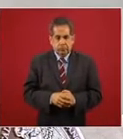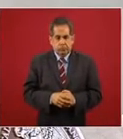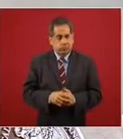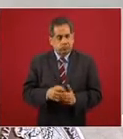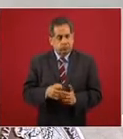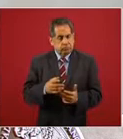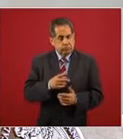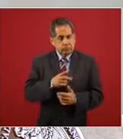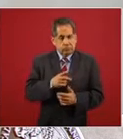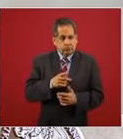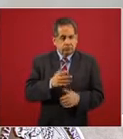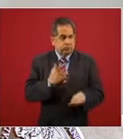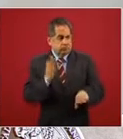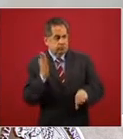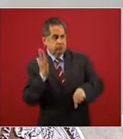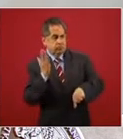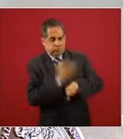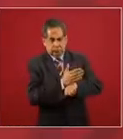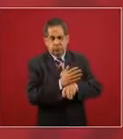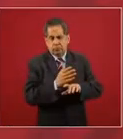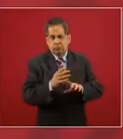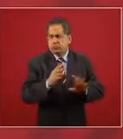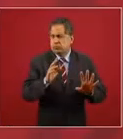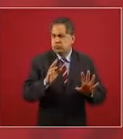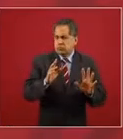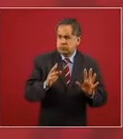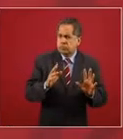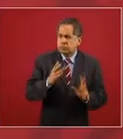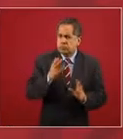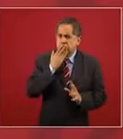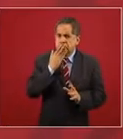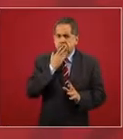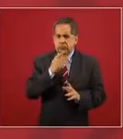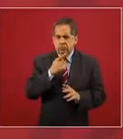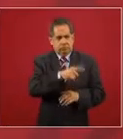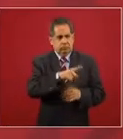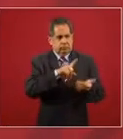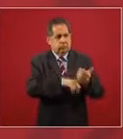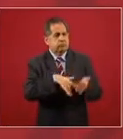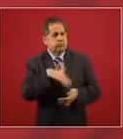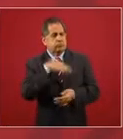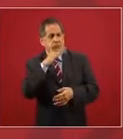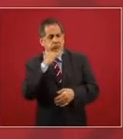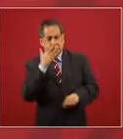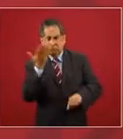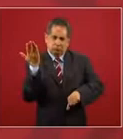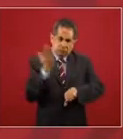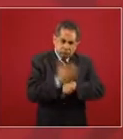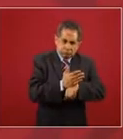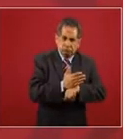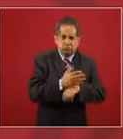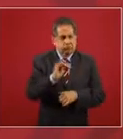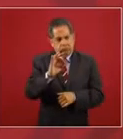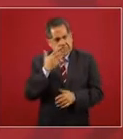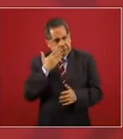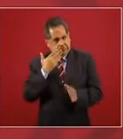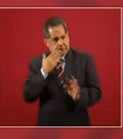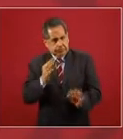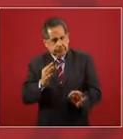válido castigar a los corruptos sino también